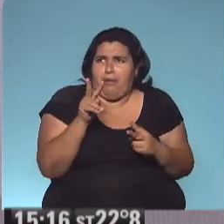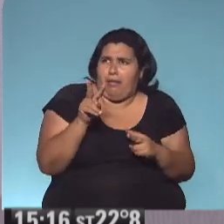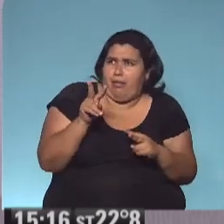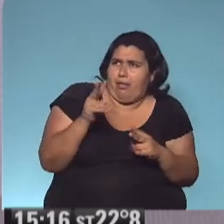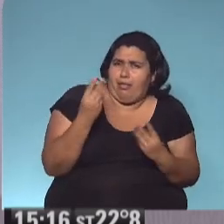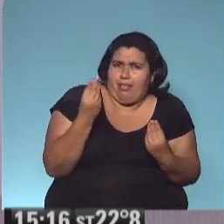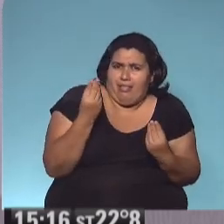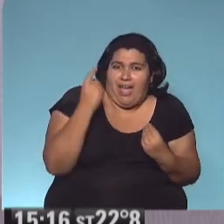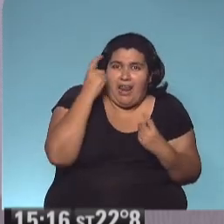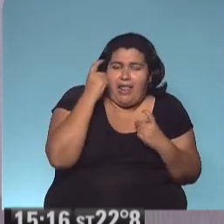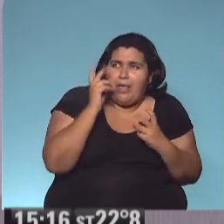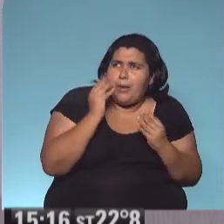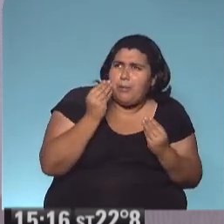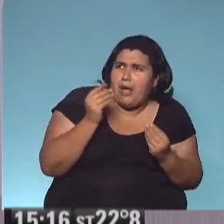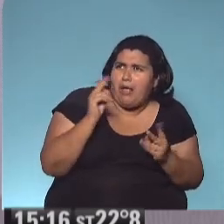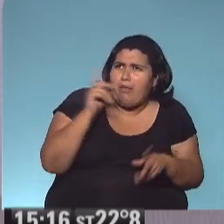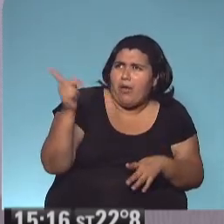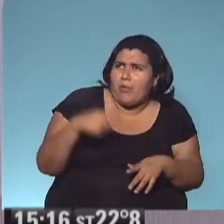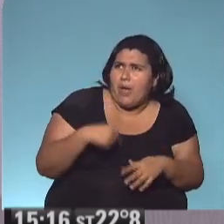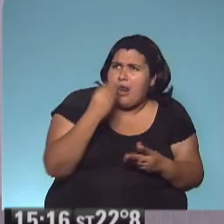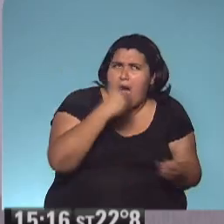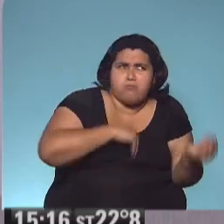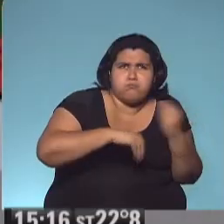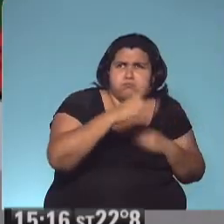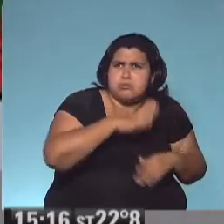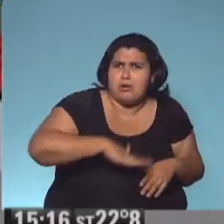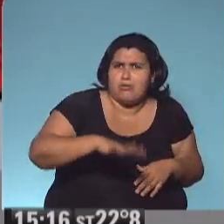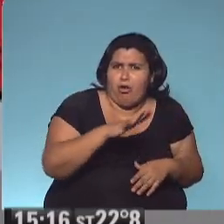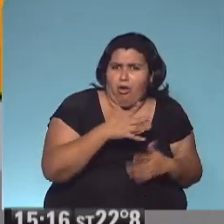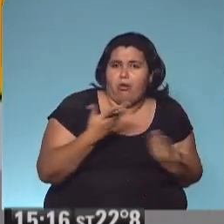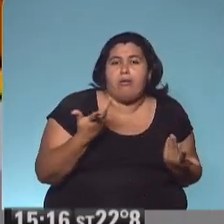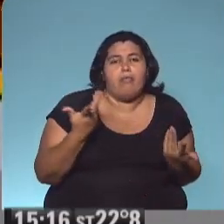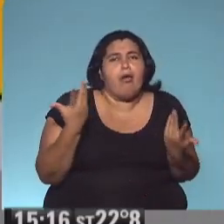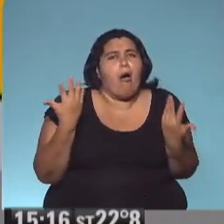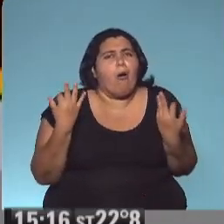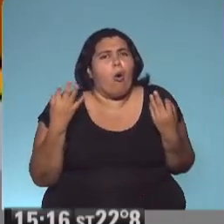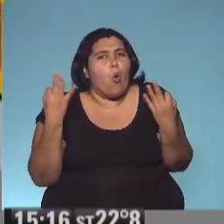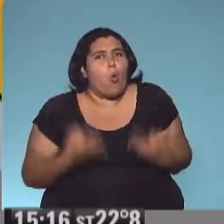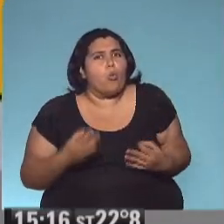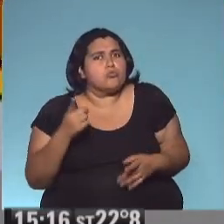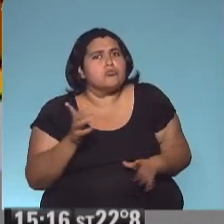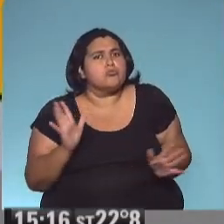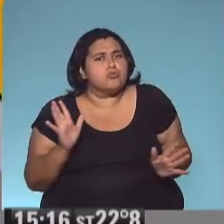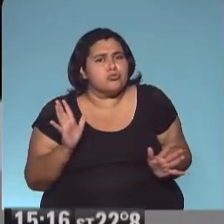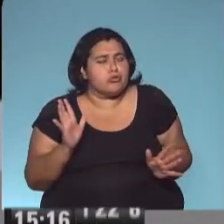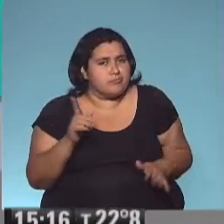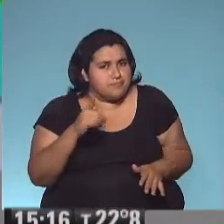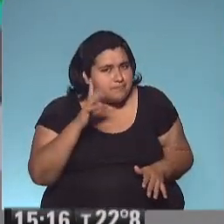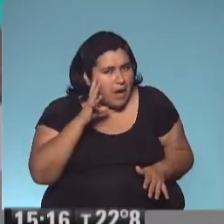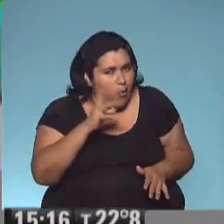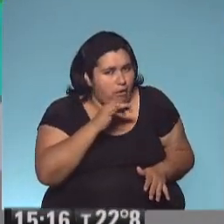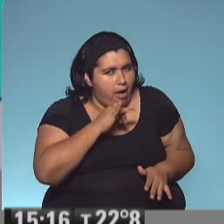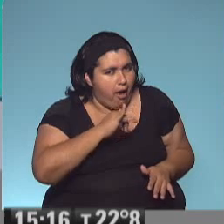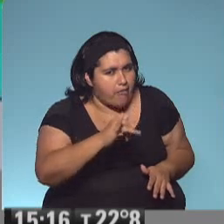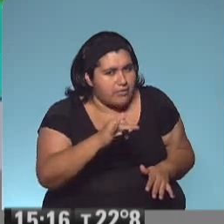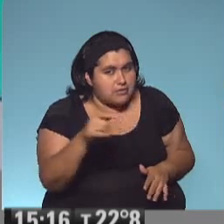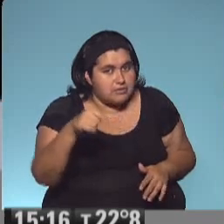Ahora viene y se come al pueblo. Pensó Irulana. Y efectivamente. No se olviden de que yo avisé que este